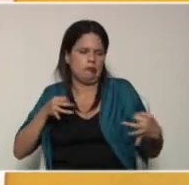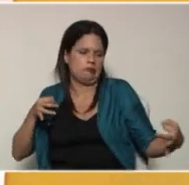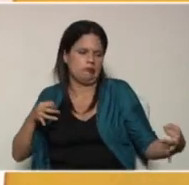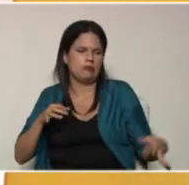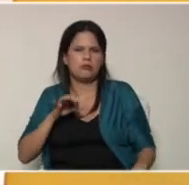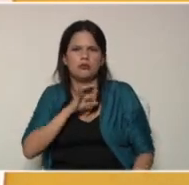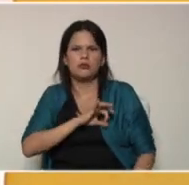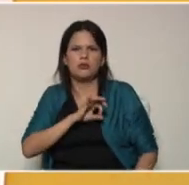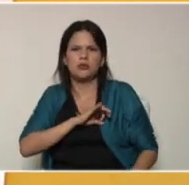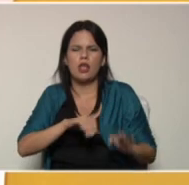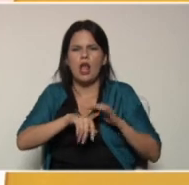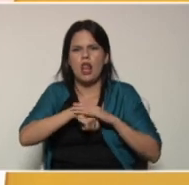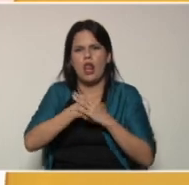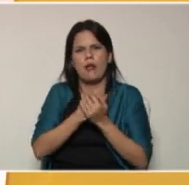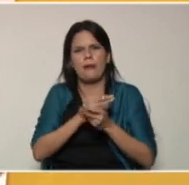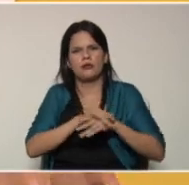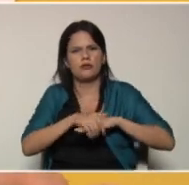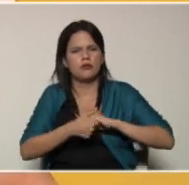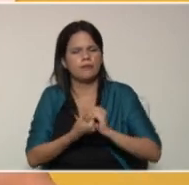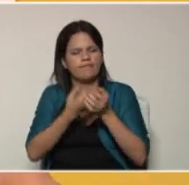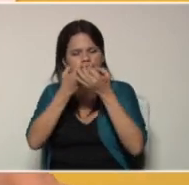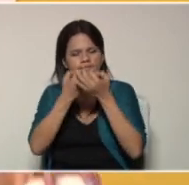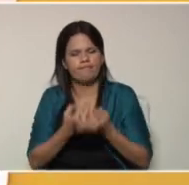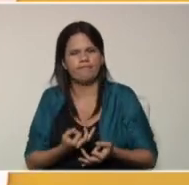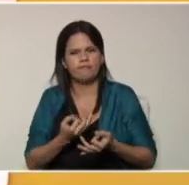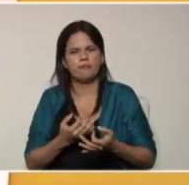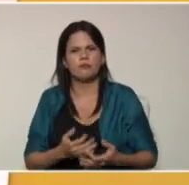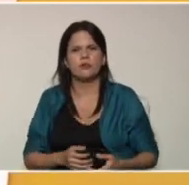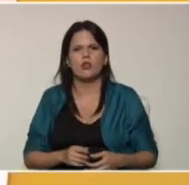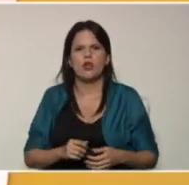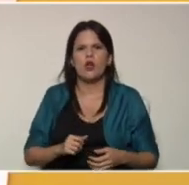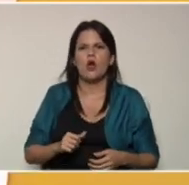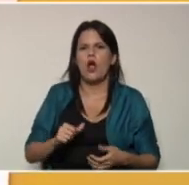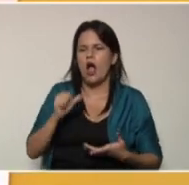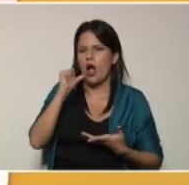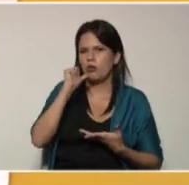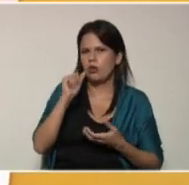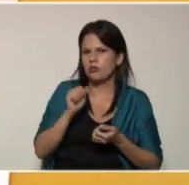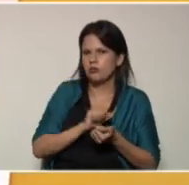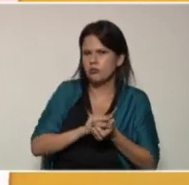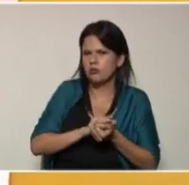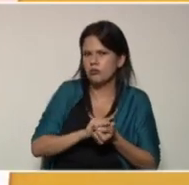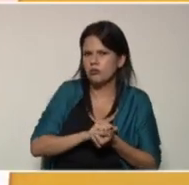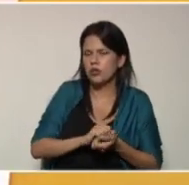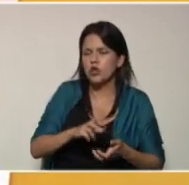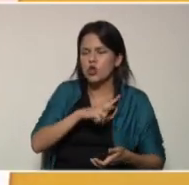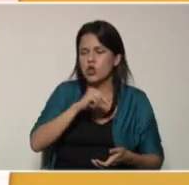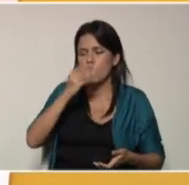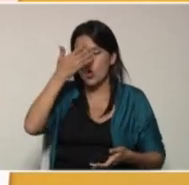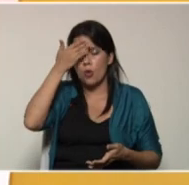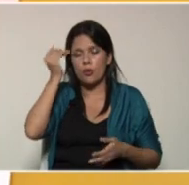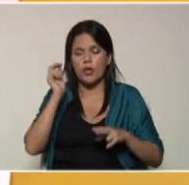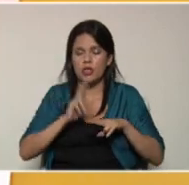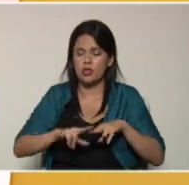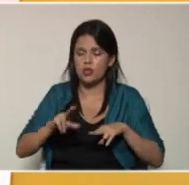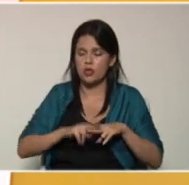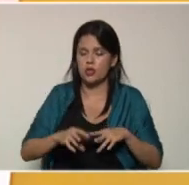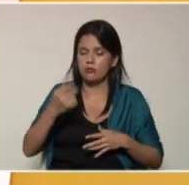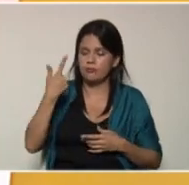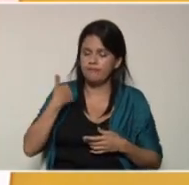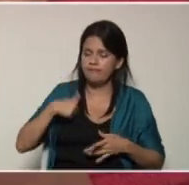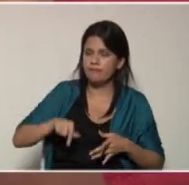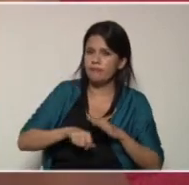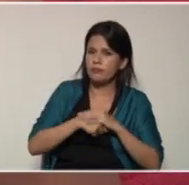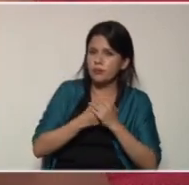lavándose frecuentemente las manos con agua y jabón. No lo olviden, niños, debemos lavarnos las manos